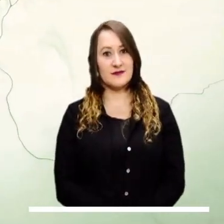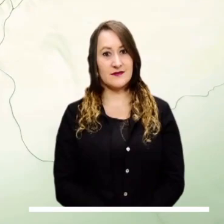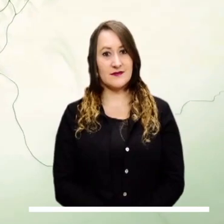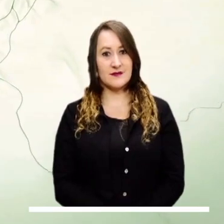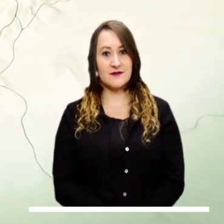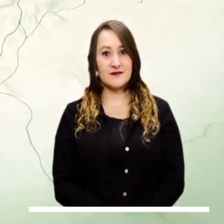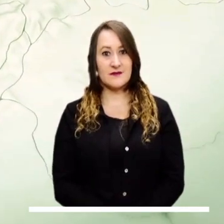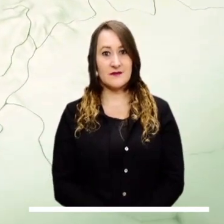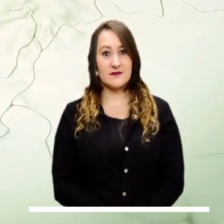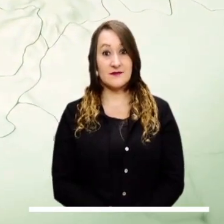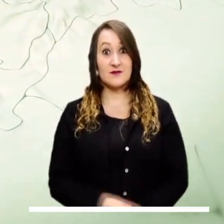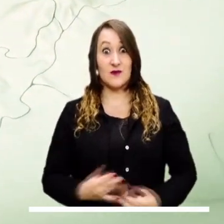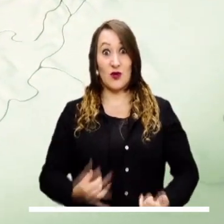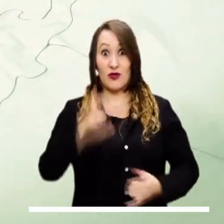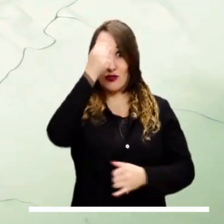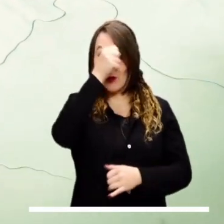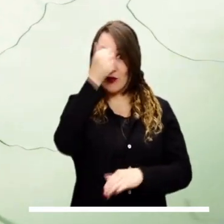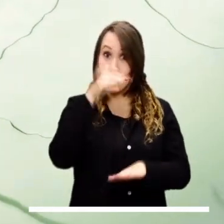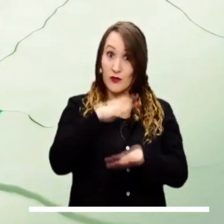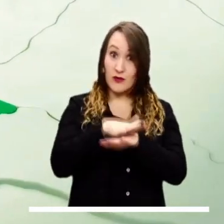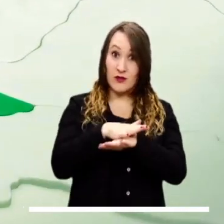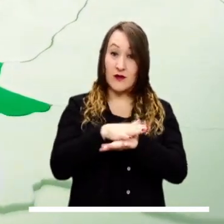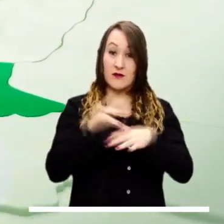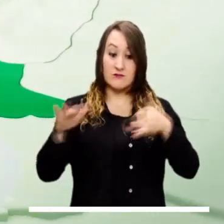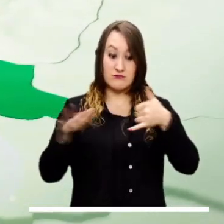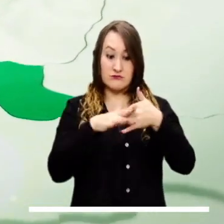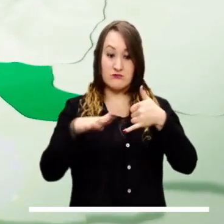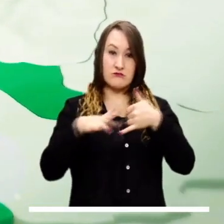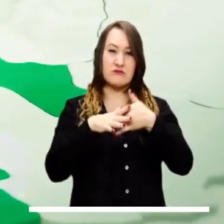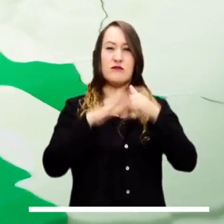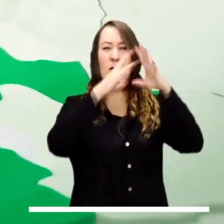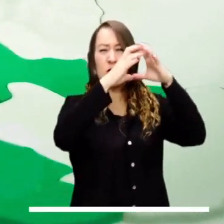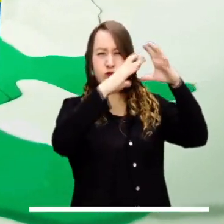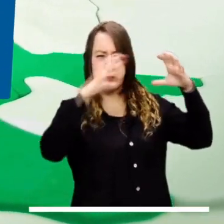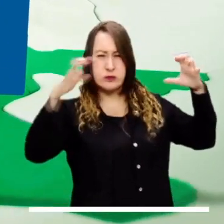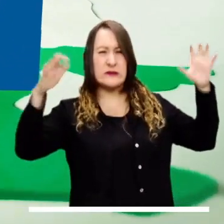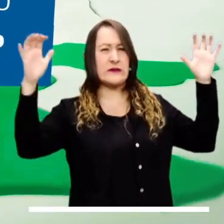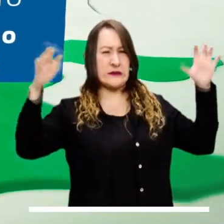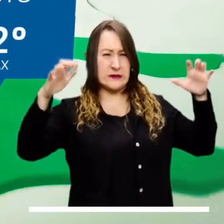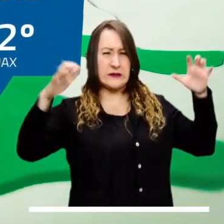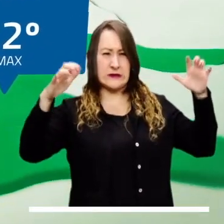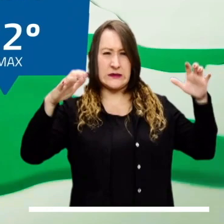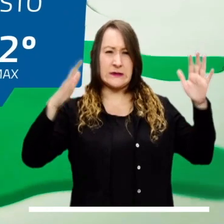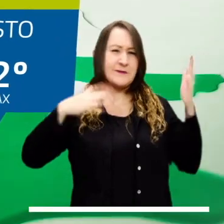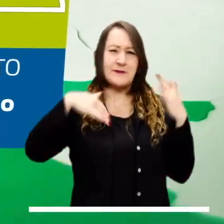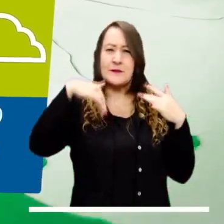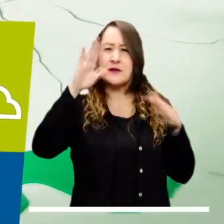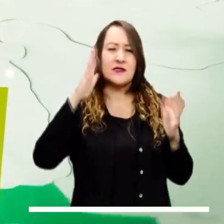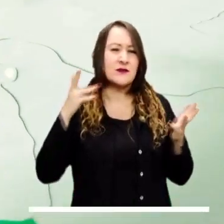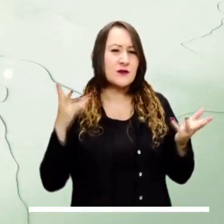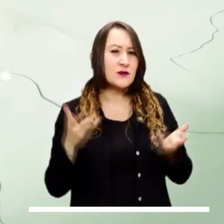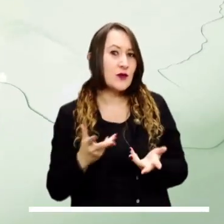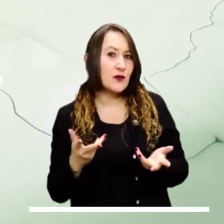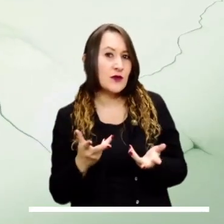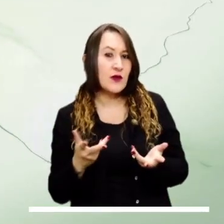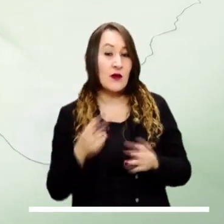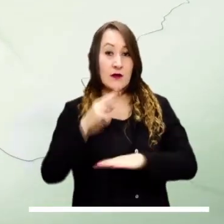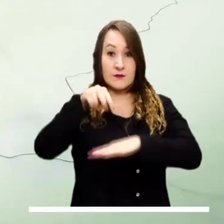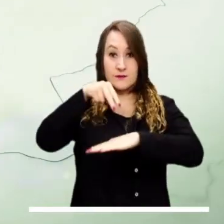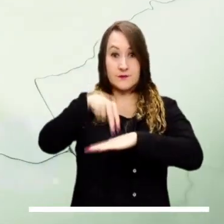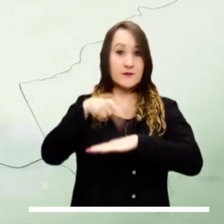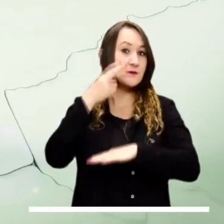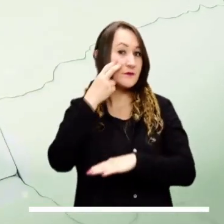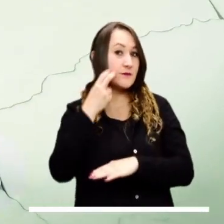La tarde del domingo en el Pacífico estará encapotada con precipitaciones en amplias zonas de la región, las más significativas en